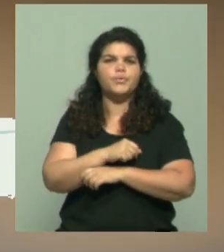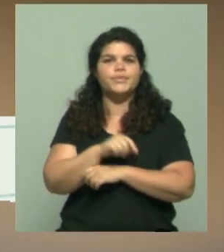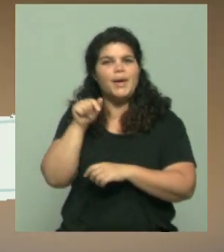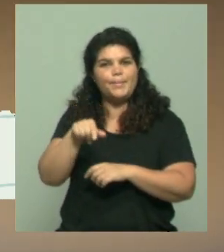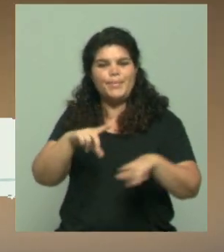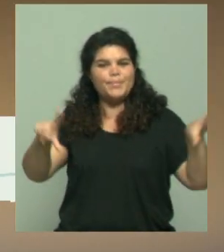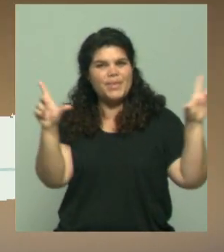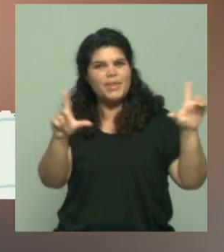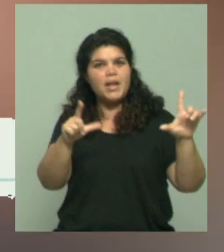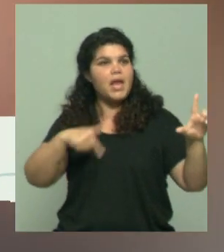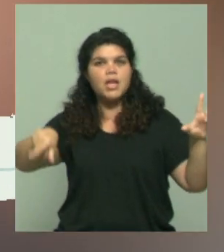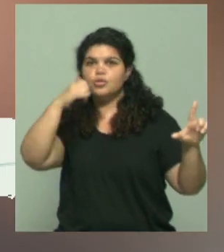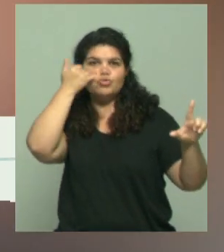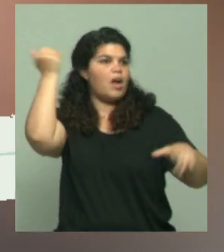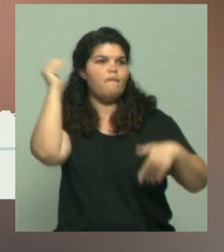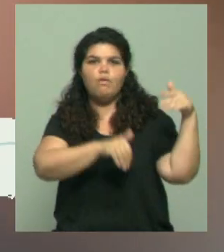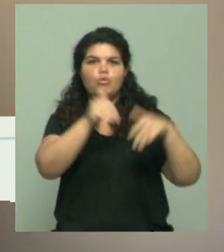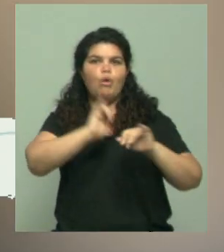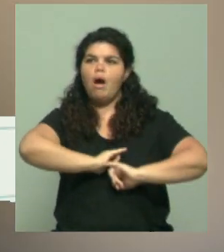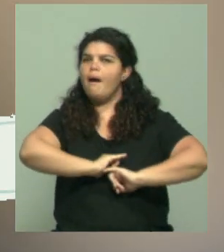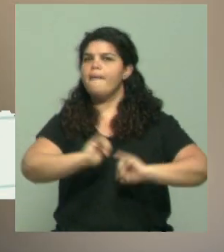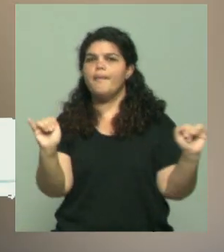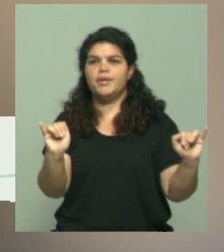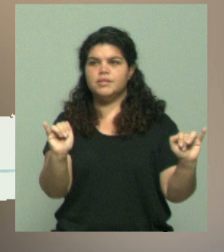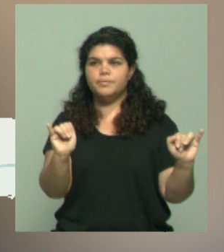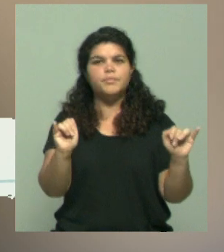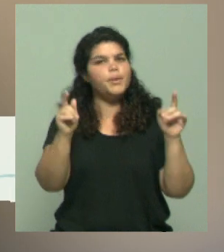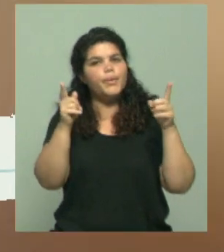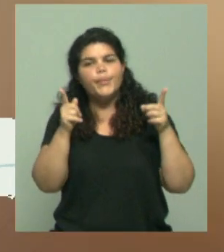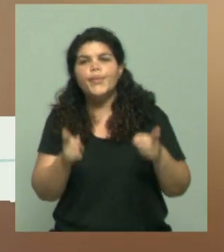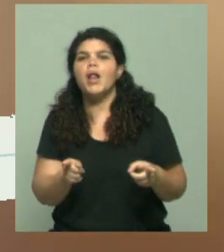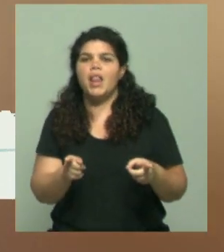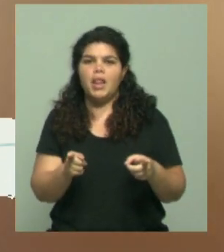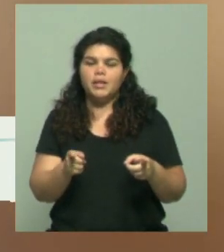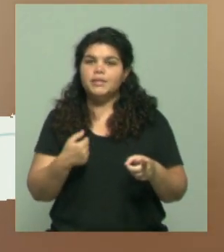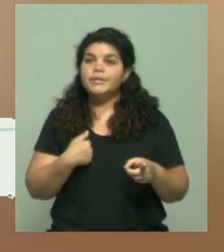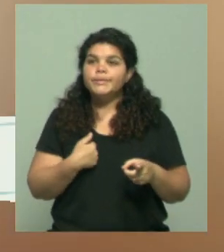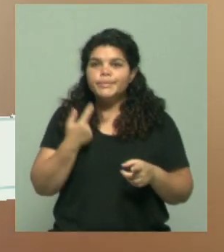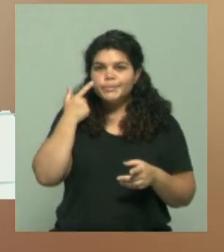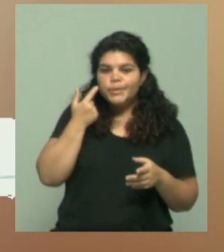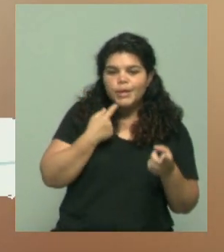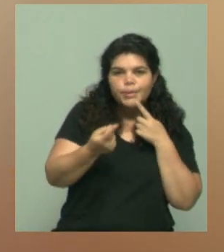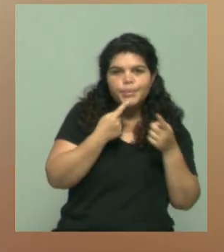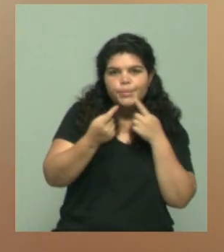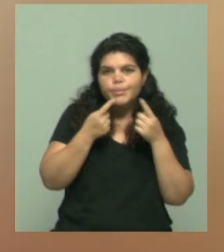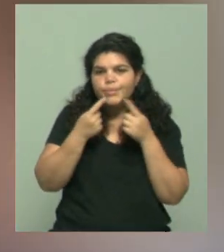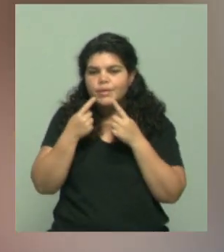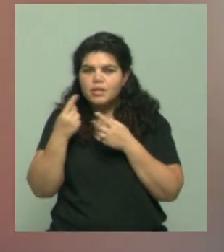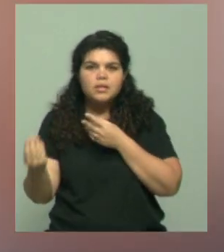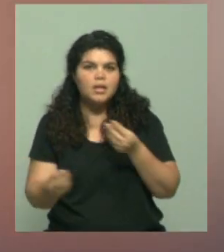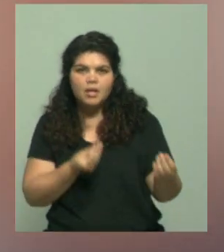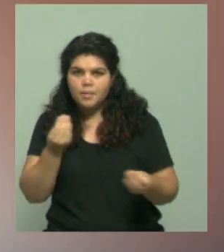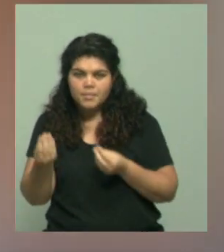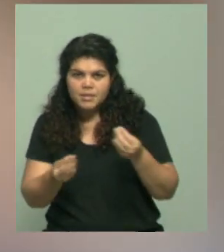Unidos que ya han emitido el voto, pero es importante tener en cuenta lo que sucede hoy con las encuestas y en realidad desde hace varios días con este